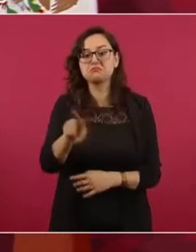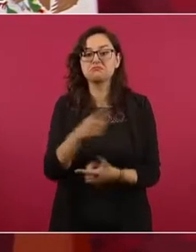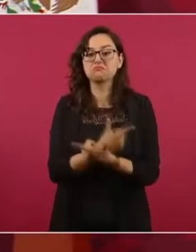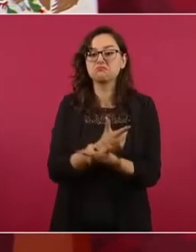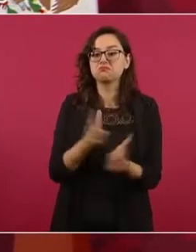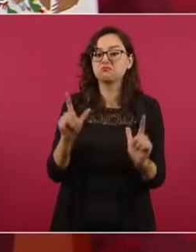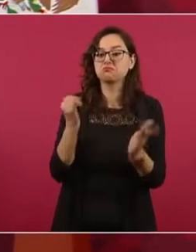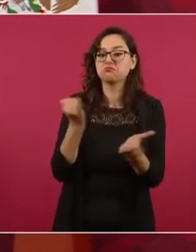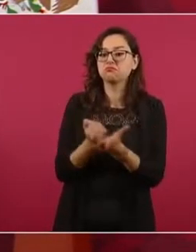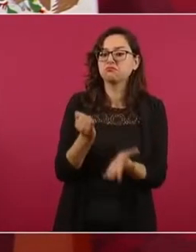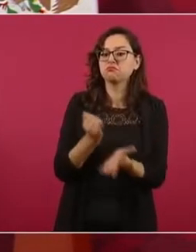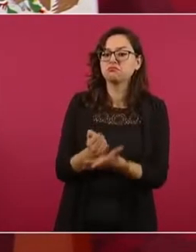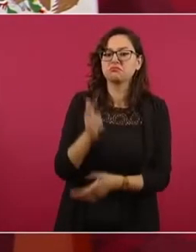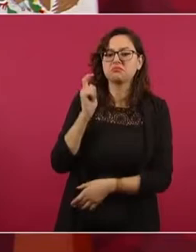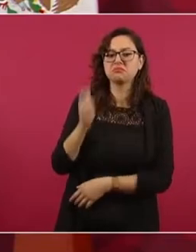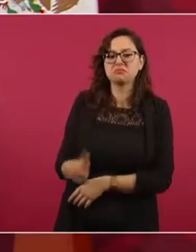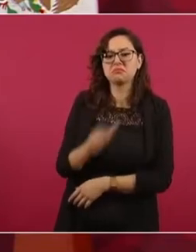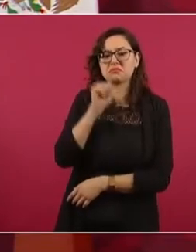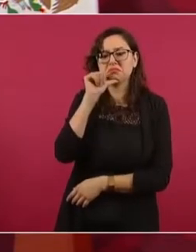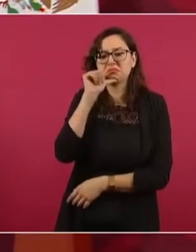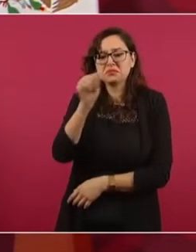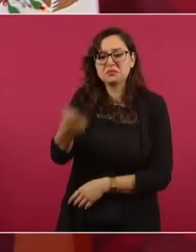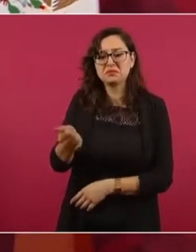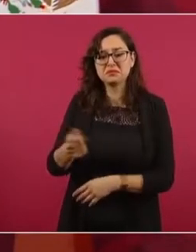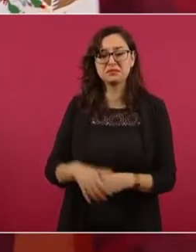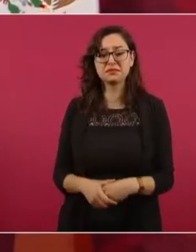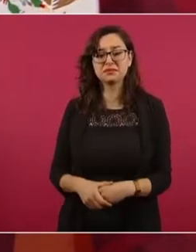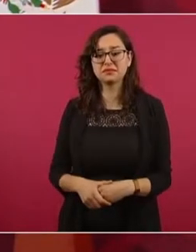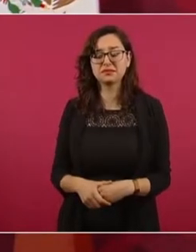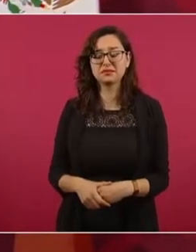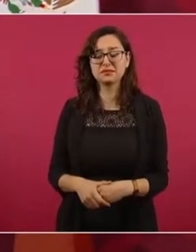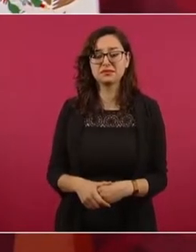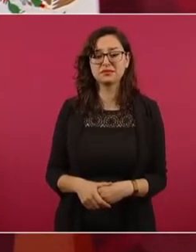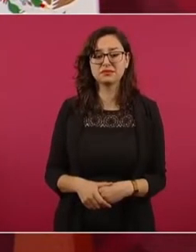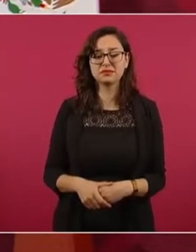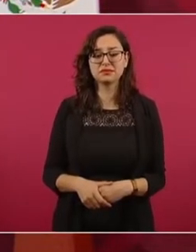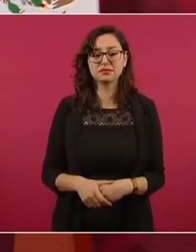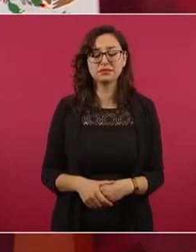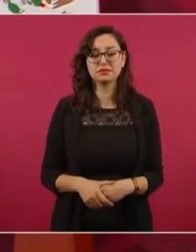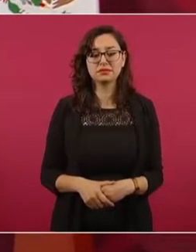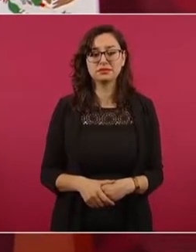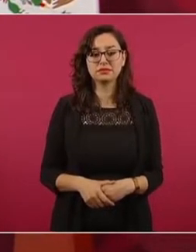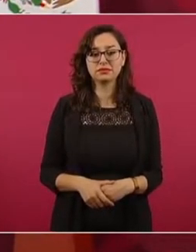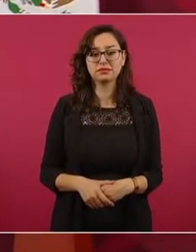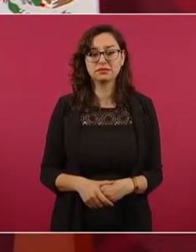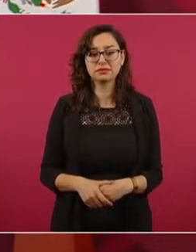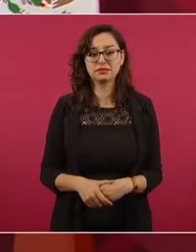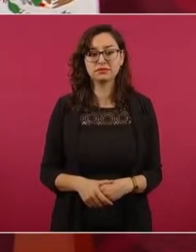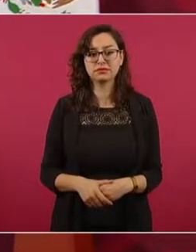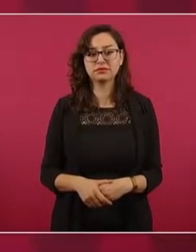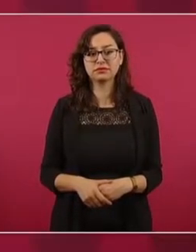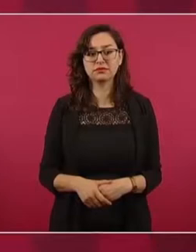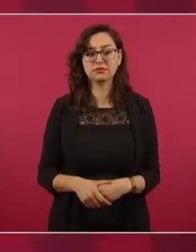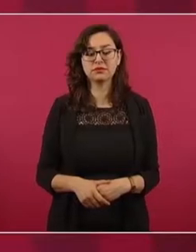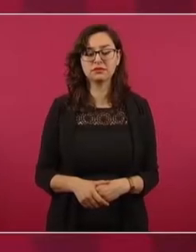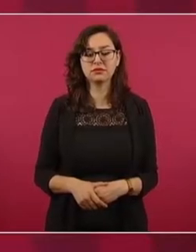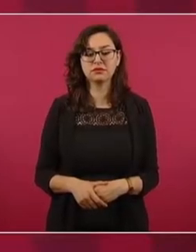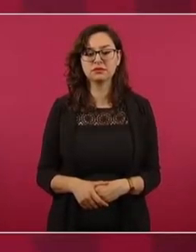Tenían engañada a la gente de que